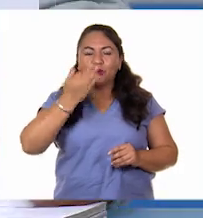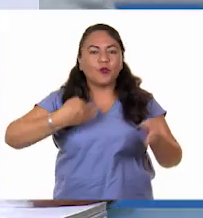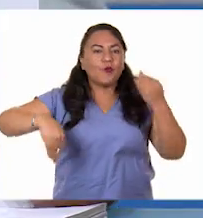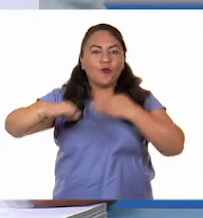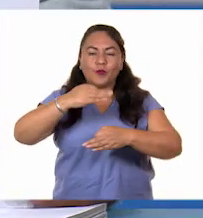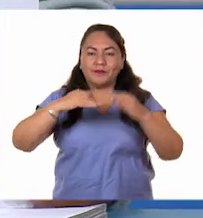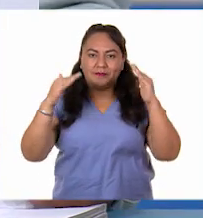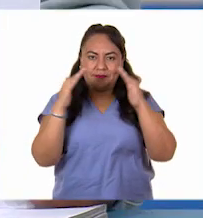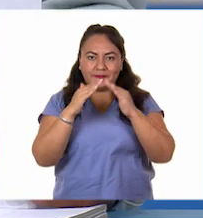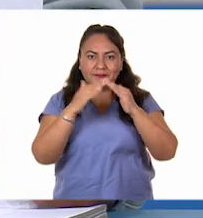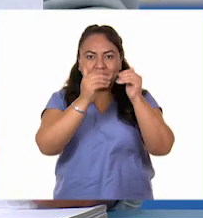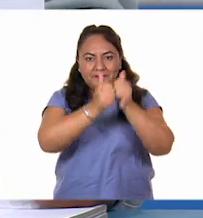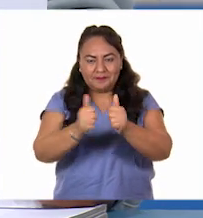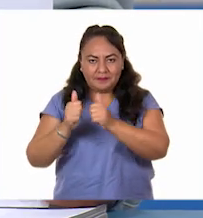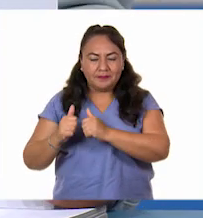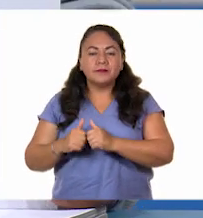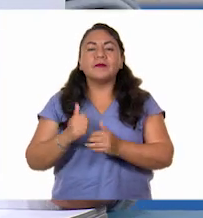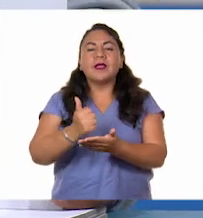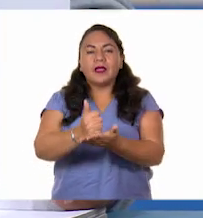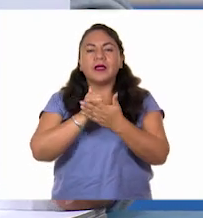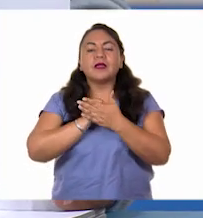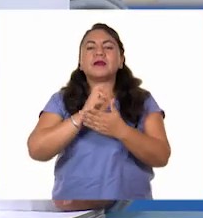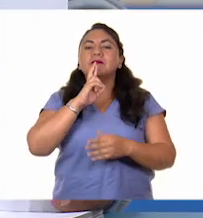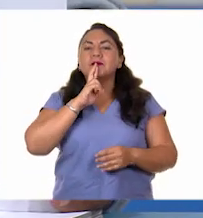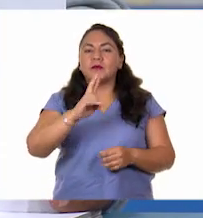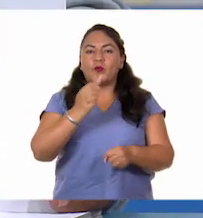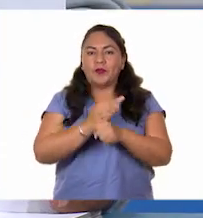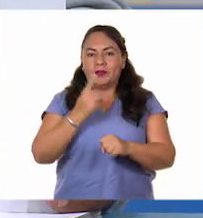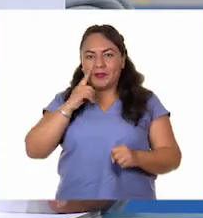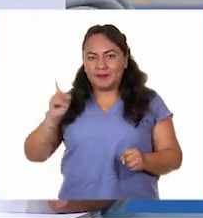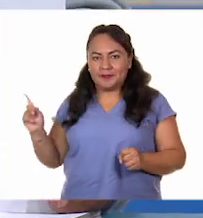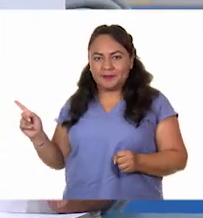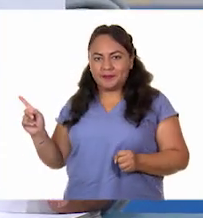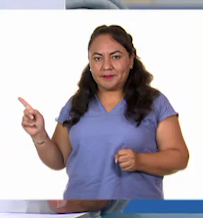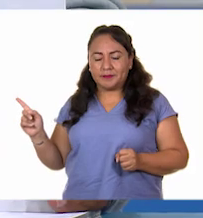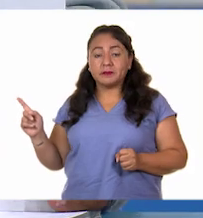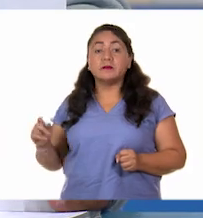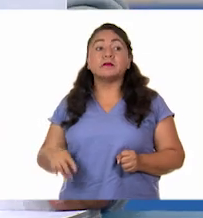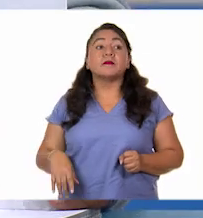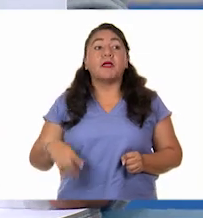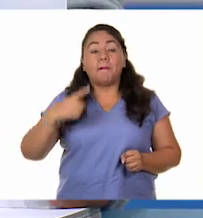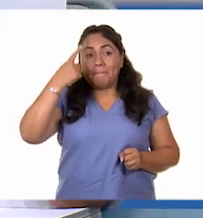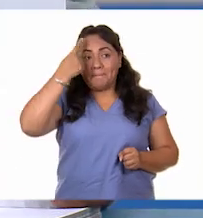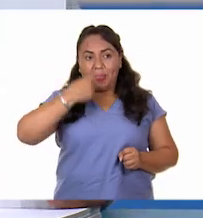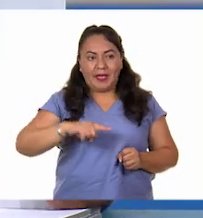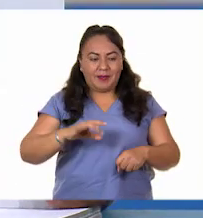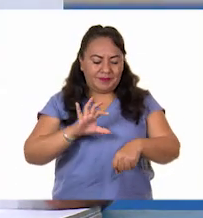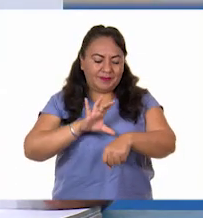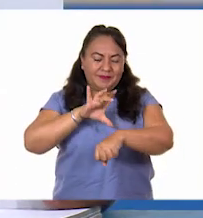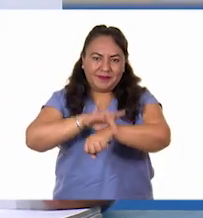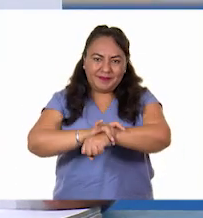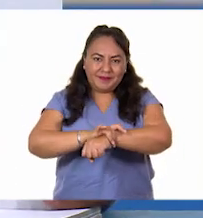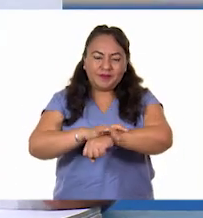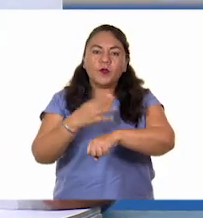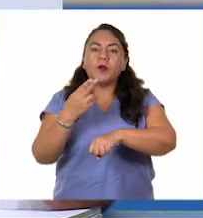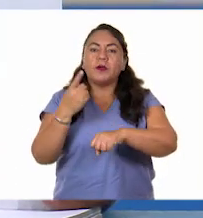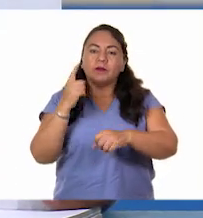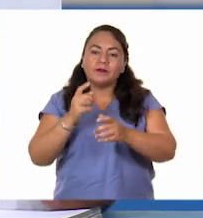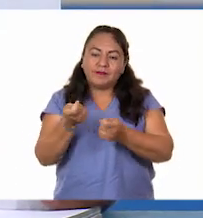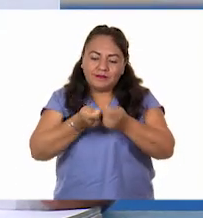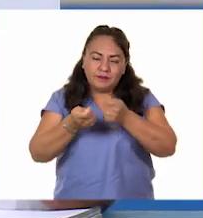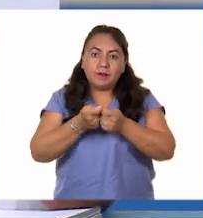casa, por favor. Ayúdenos a resolver. Si para hacer una pulsera se ocupan